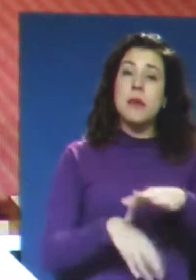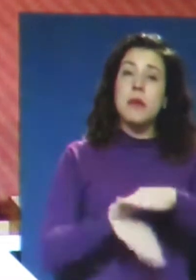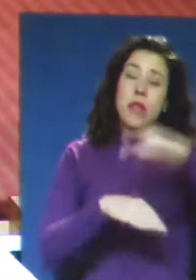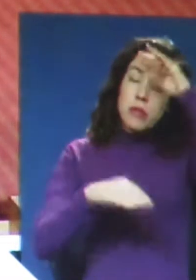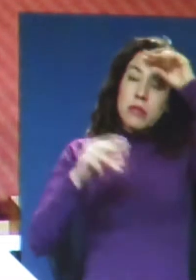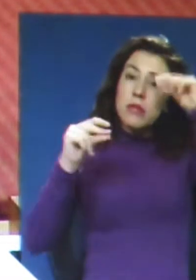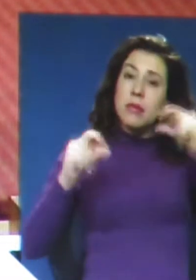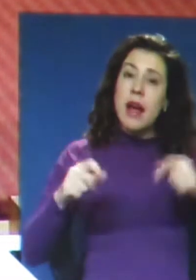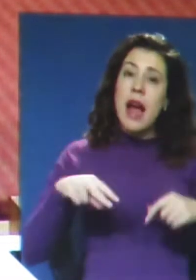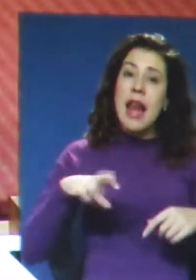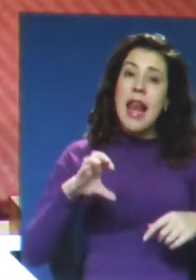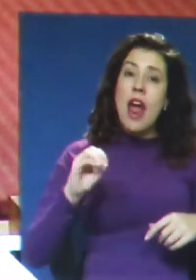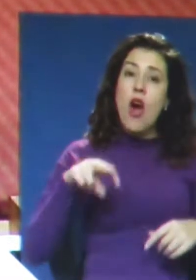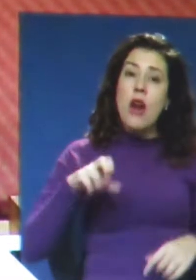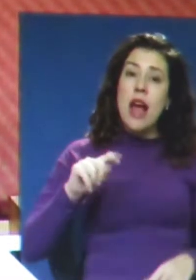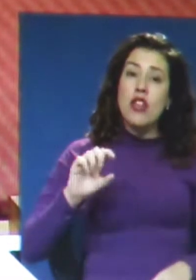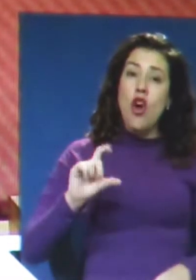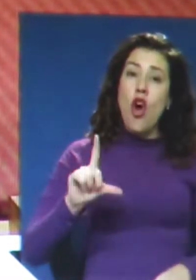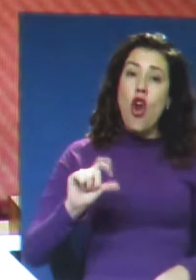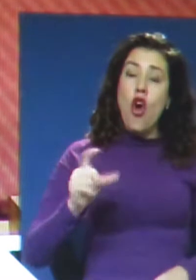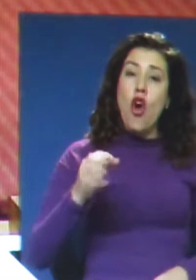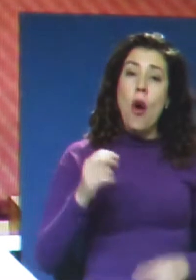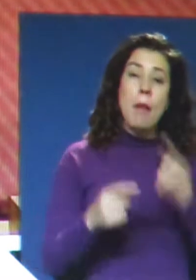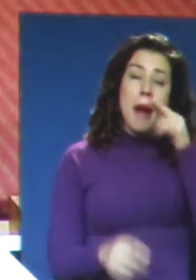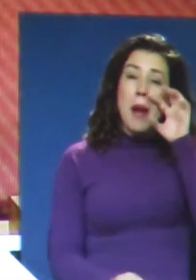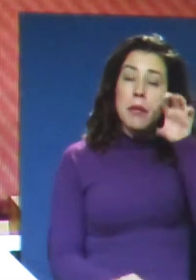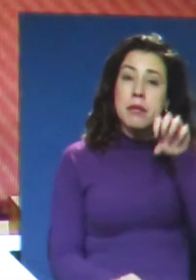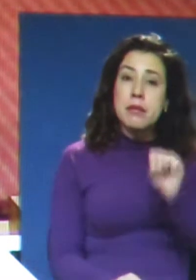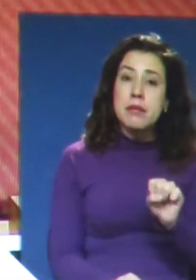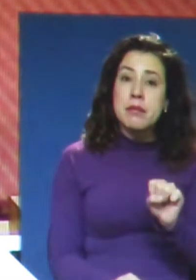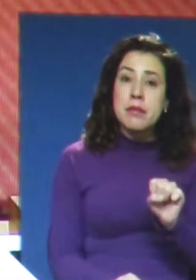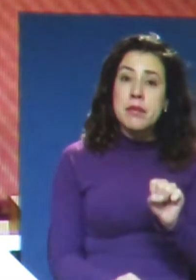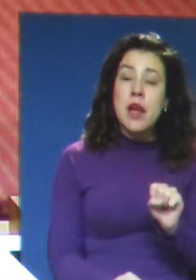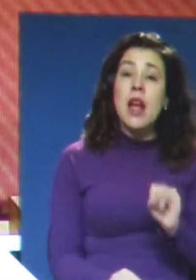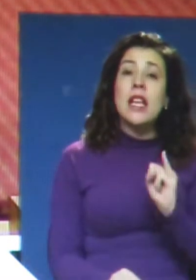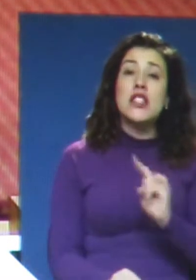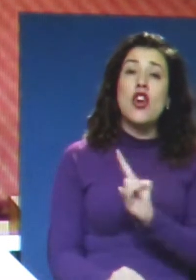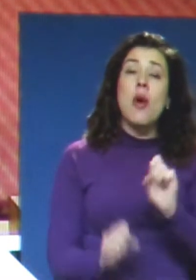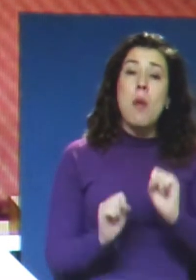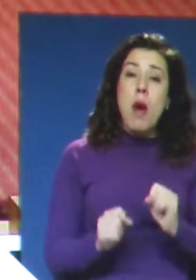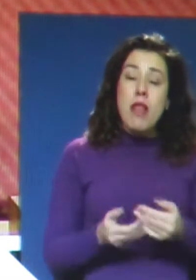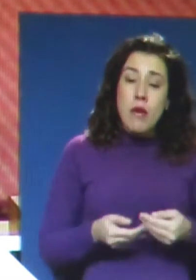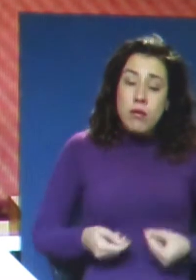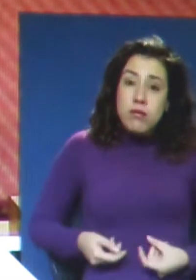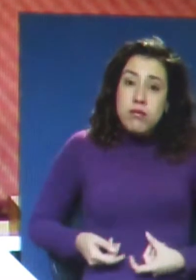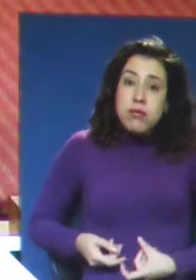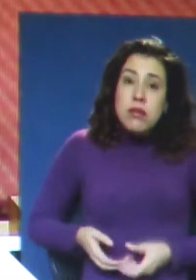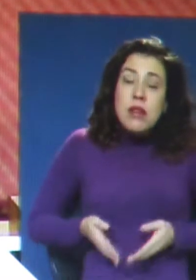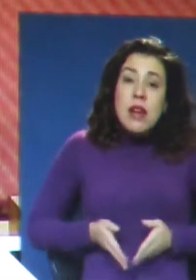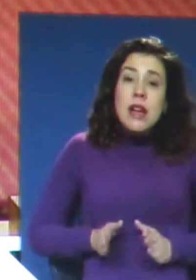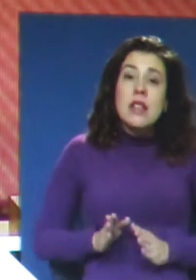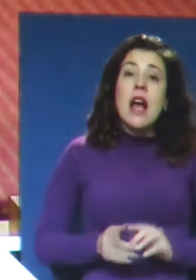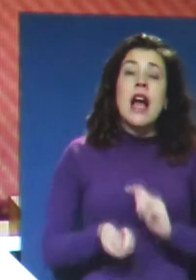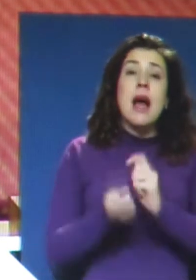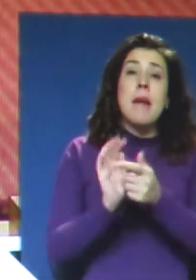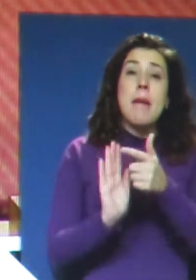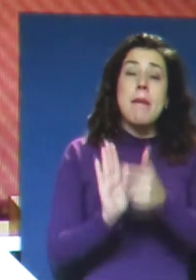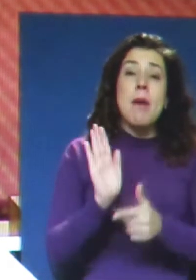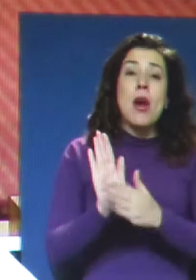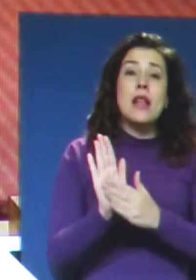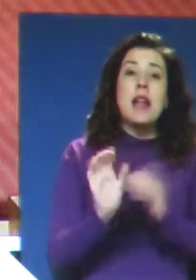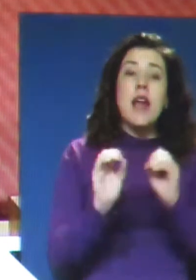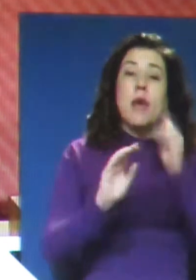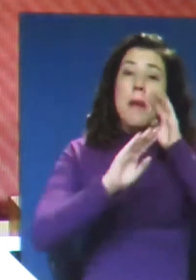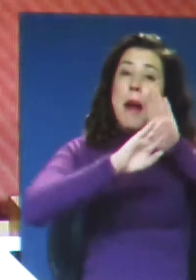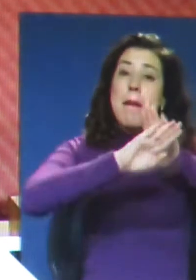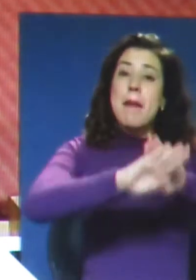neonatólogos con capacidad diagnóstica de inviabilidad, la reformulación de las políticas educativas en materia de